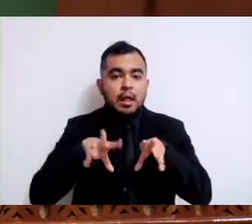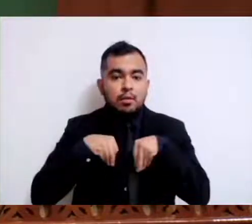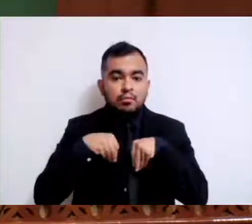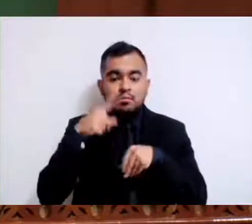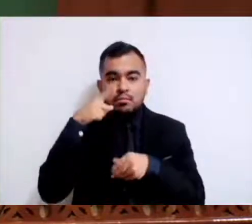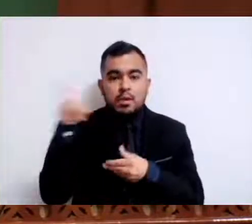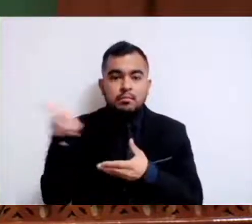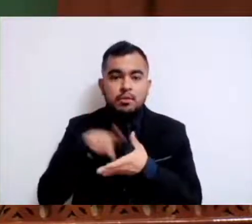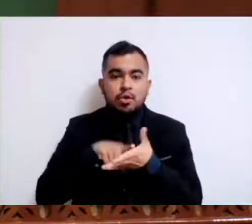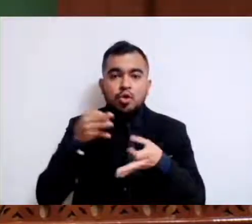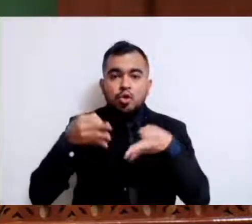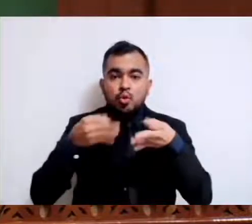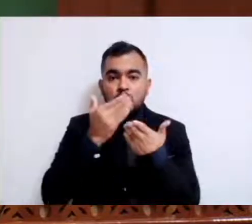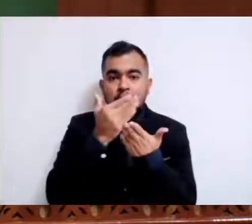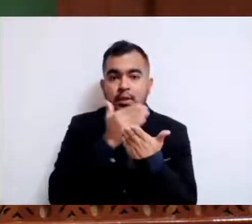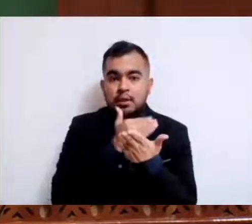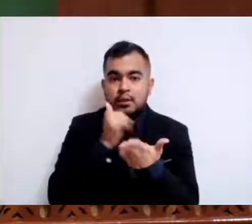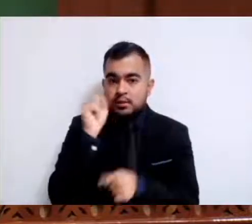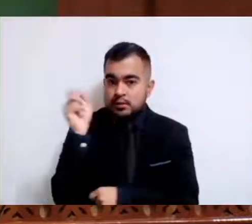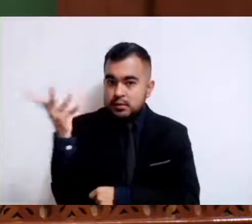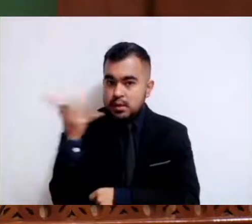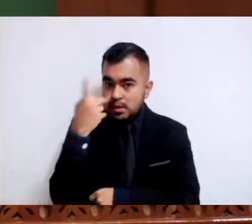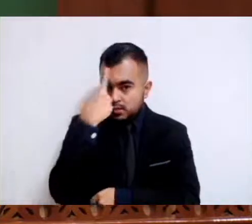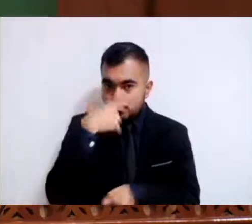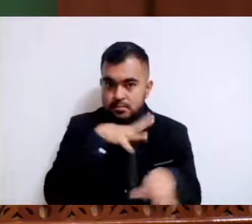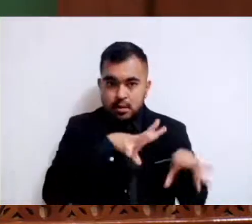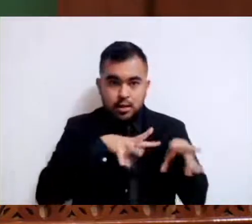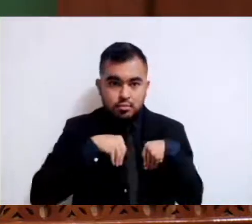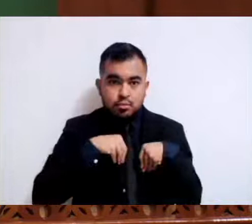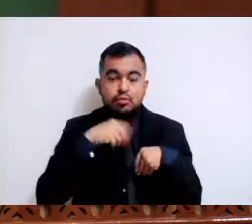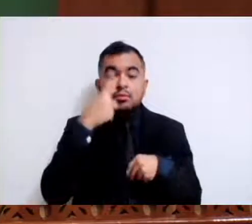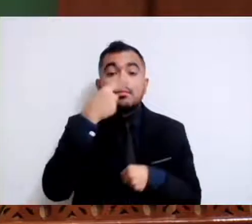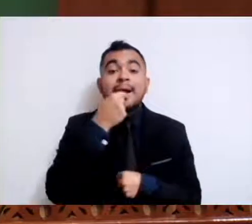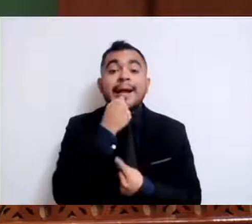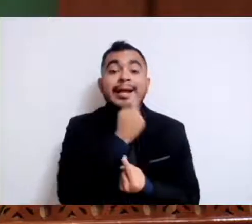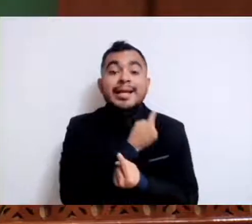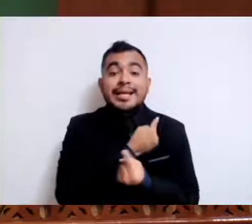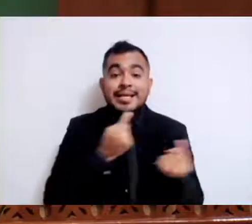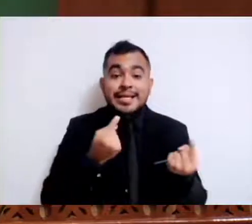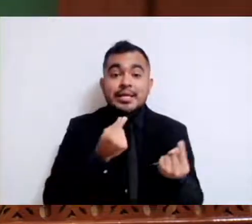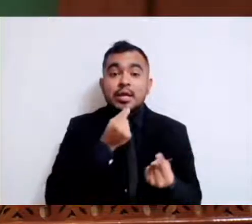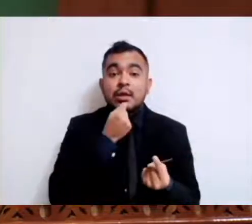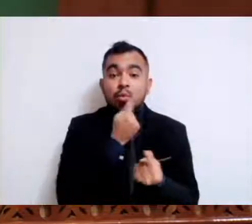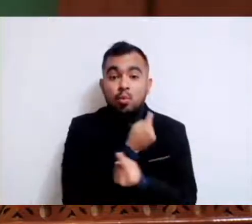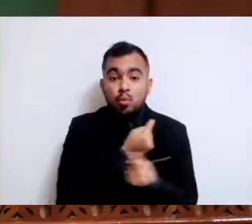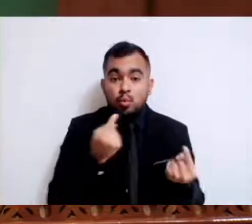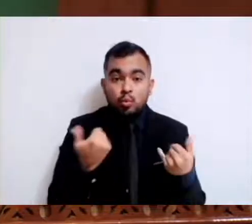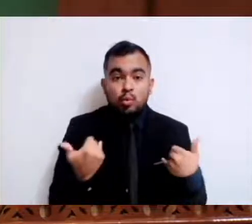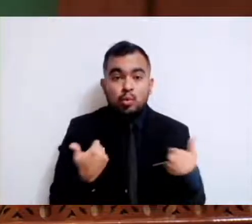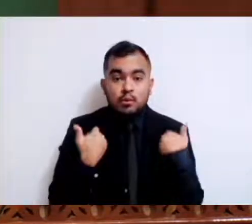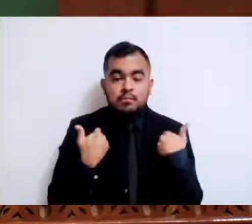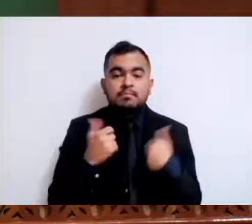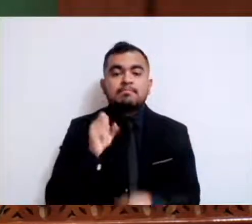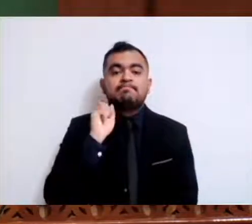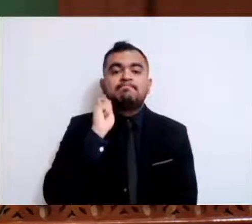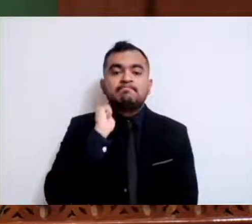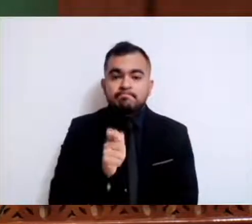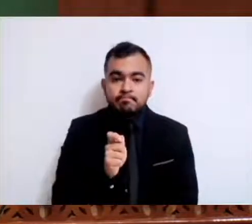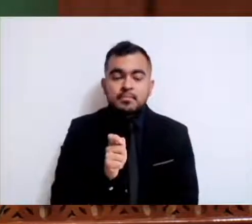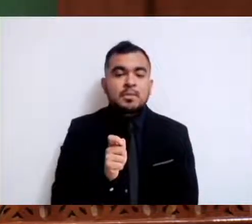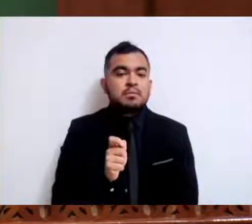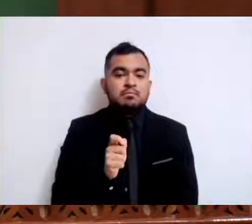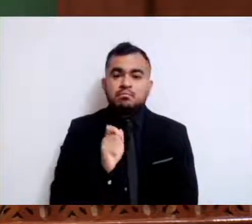llevarlo a cabo, generando que a las niñas, niños y adolescentes se les restituya un derecho de vivir en familia,